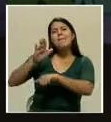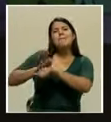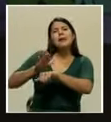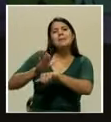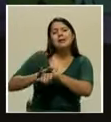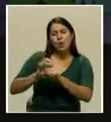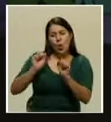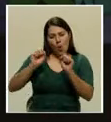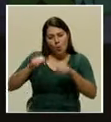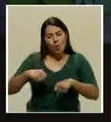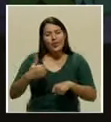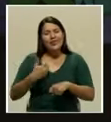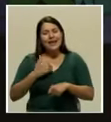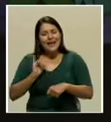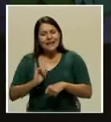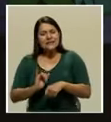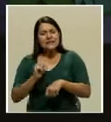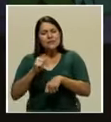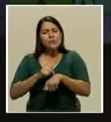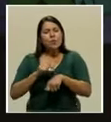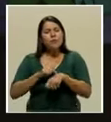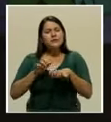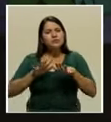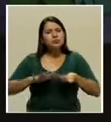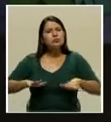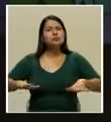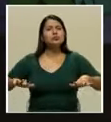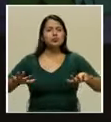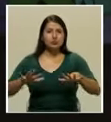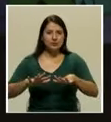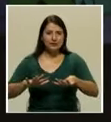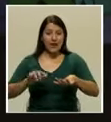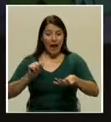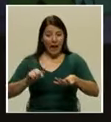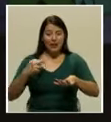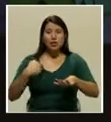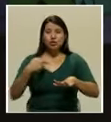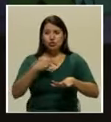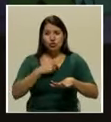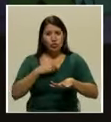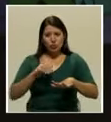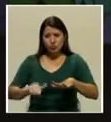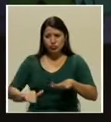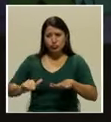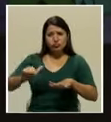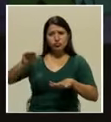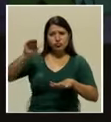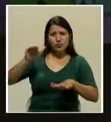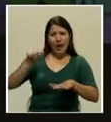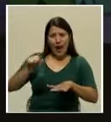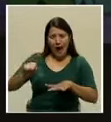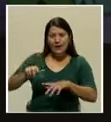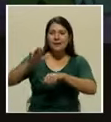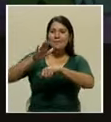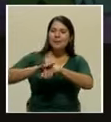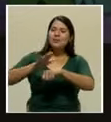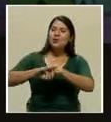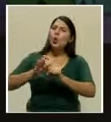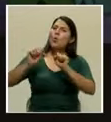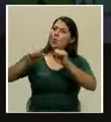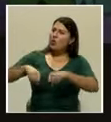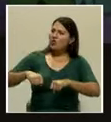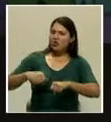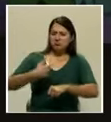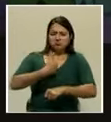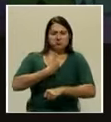espacio, ese espacio donde crecimos en el Castella y nos permitió ser quien